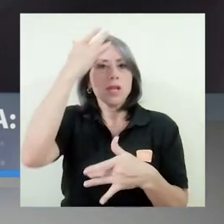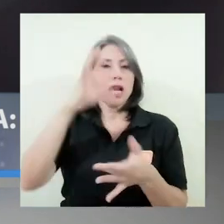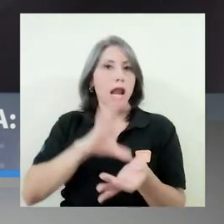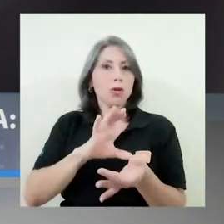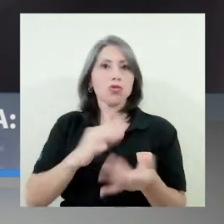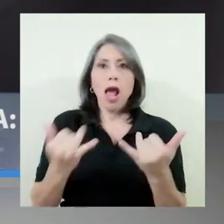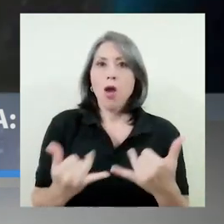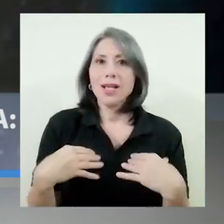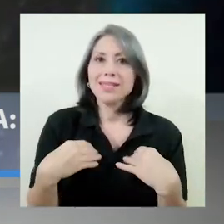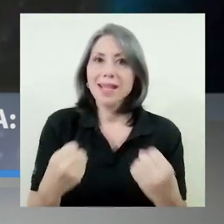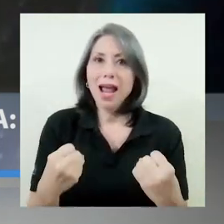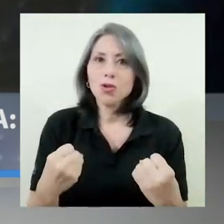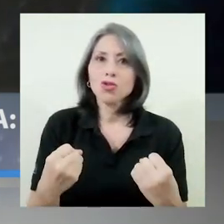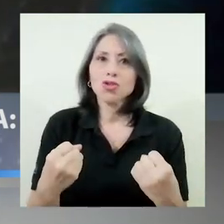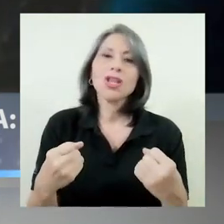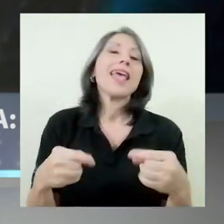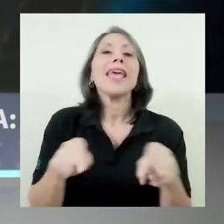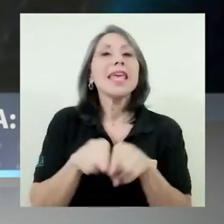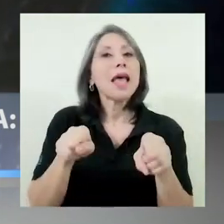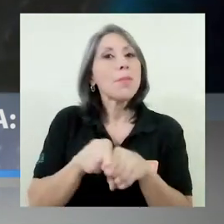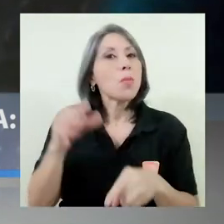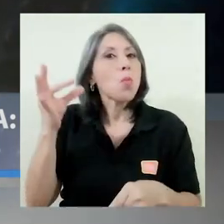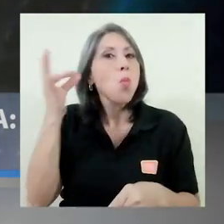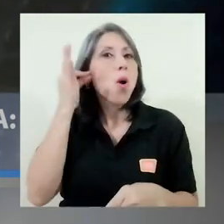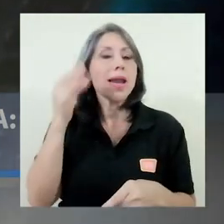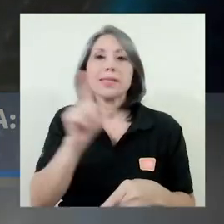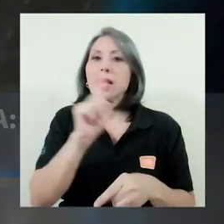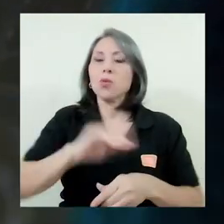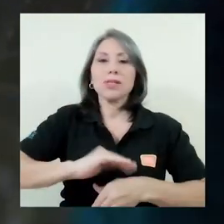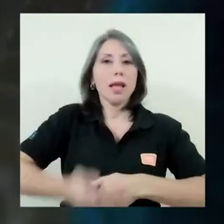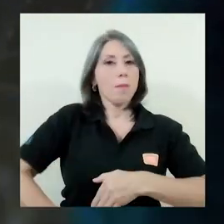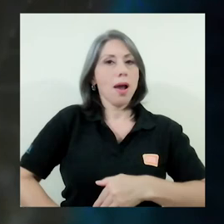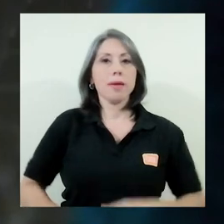sanos y si son mujeres que no estén embarazadas.